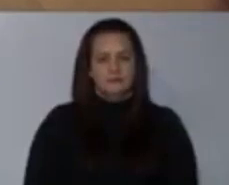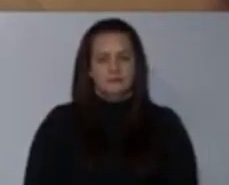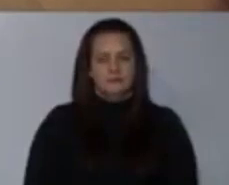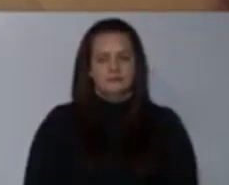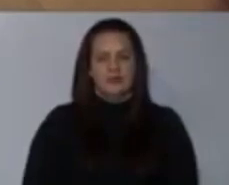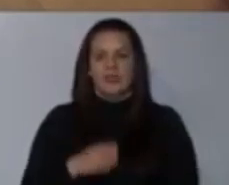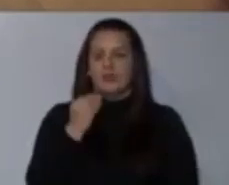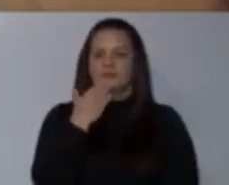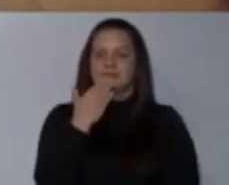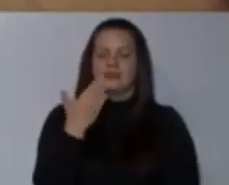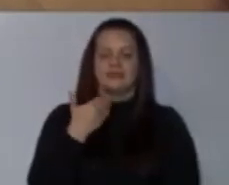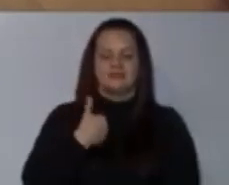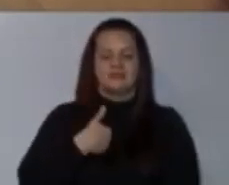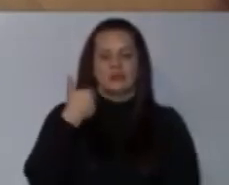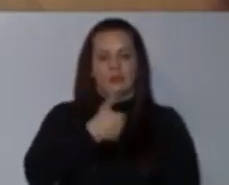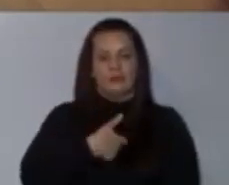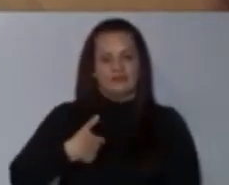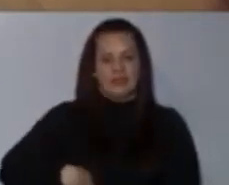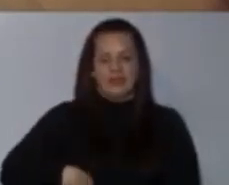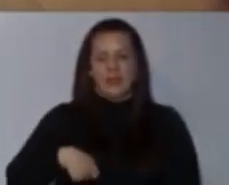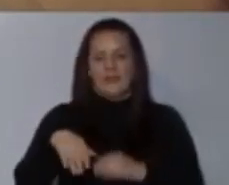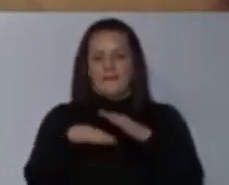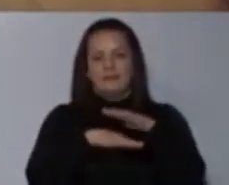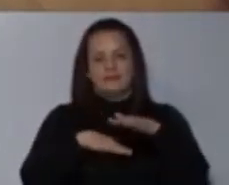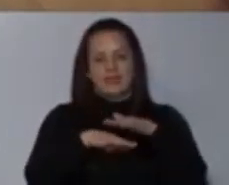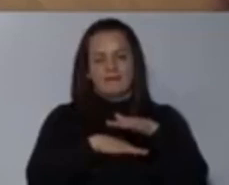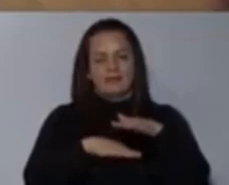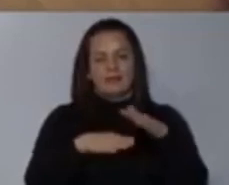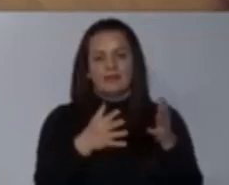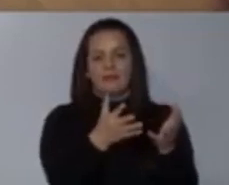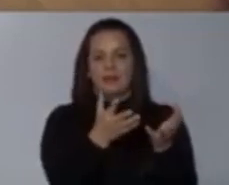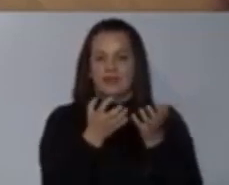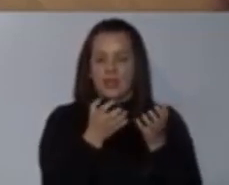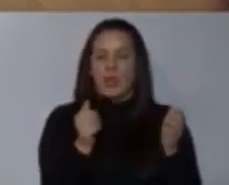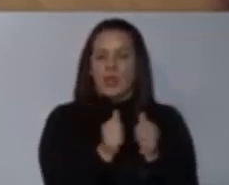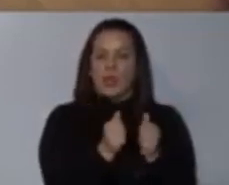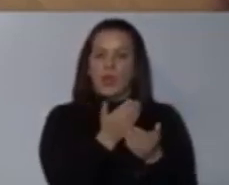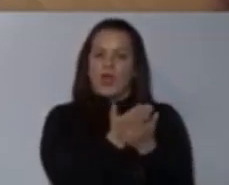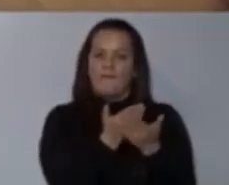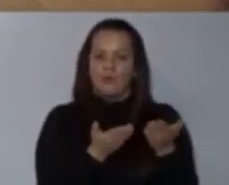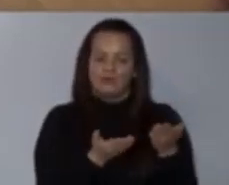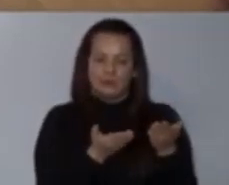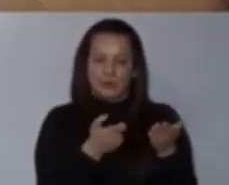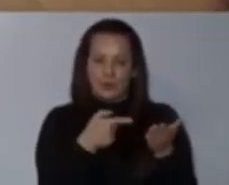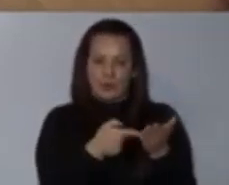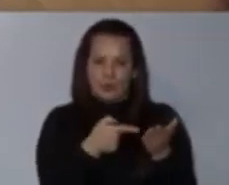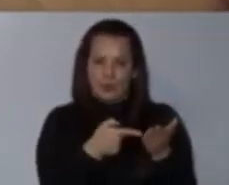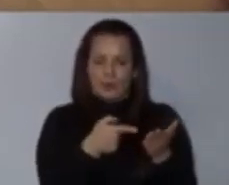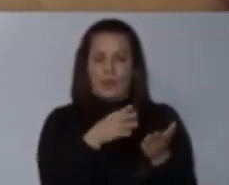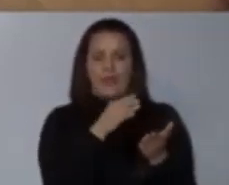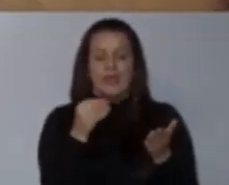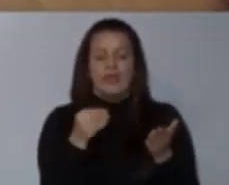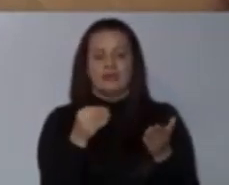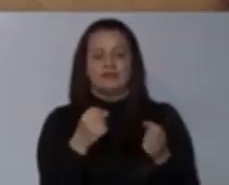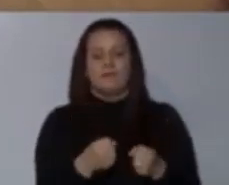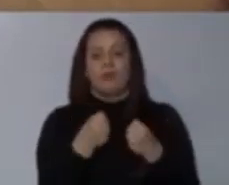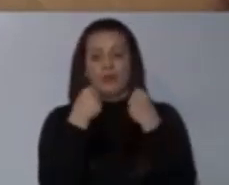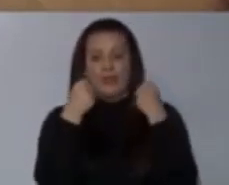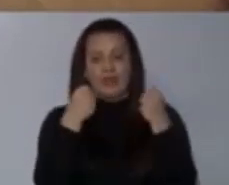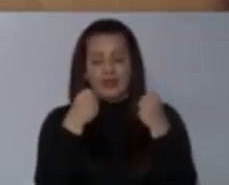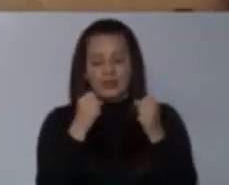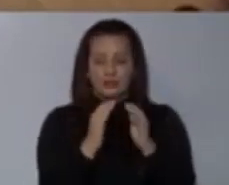Muchas gracias, señor presidente. Básicamente lo que se pretende con esta moción es empoderar y